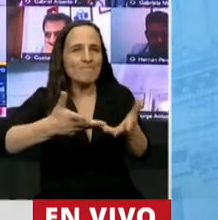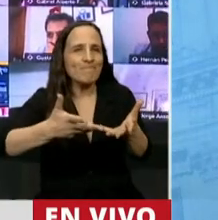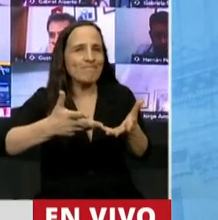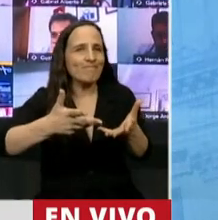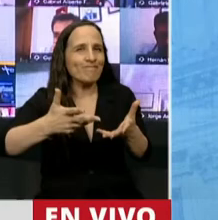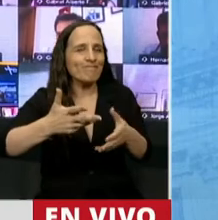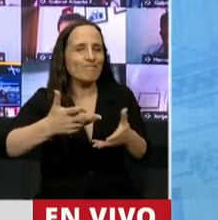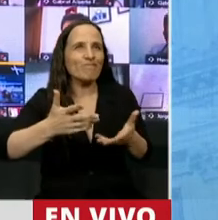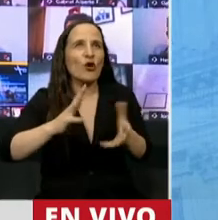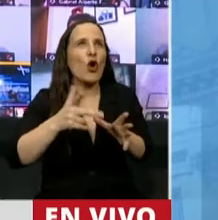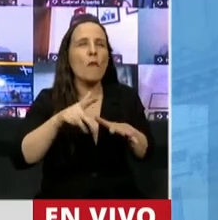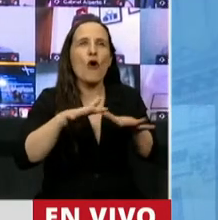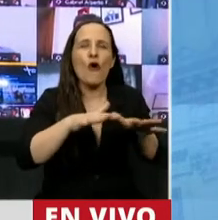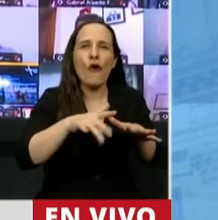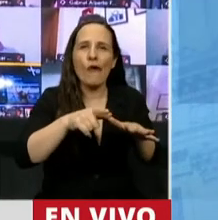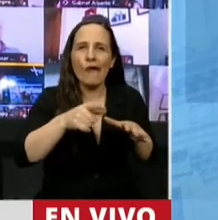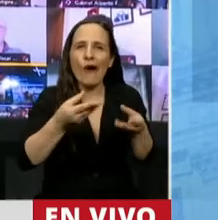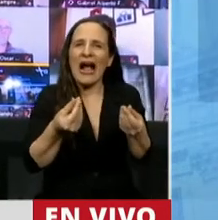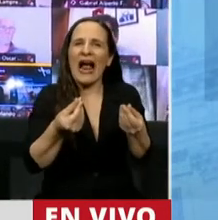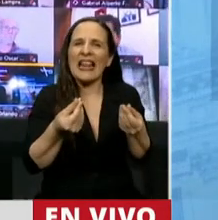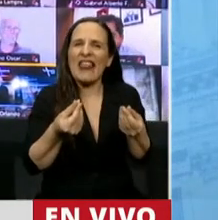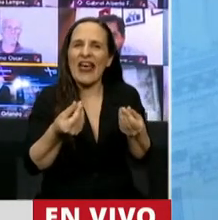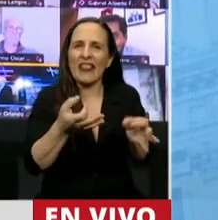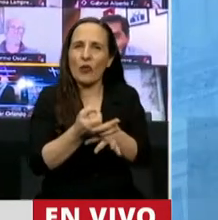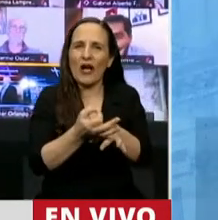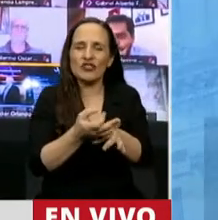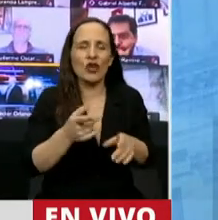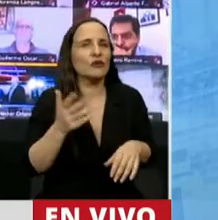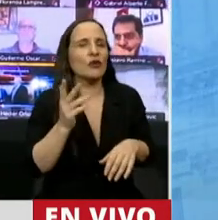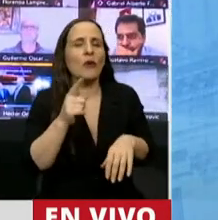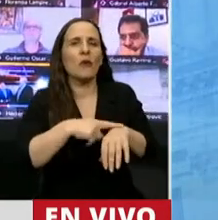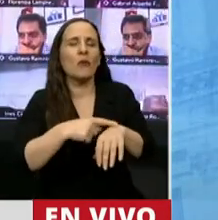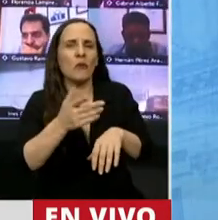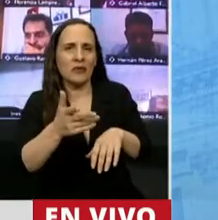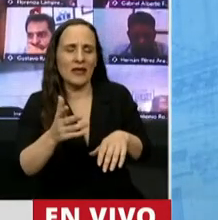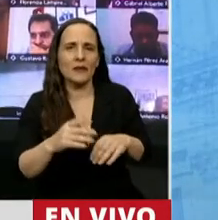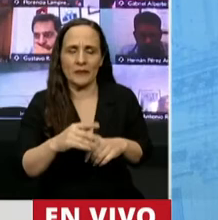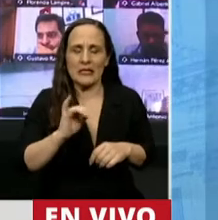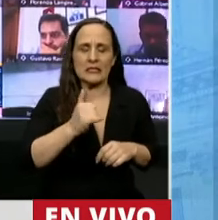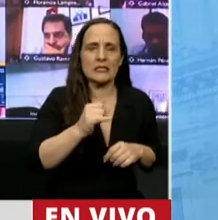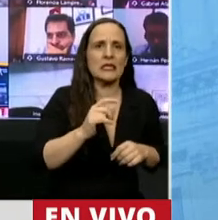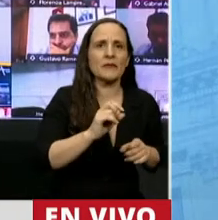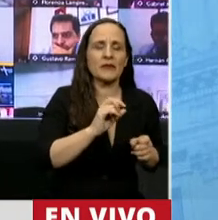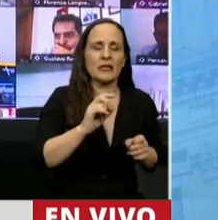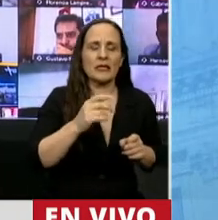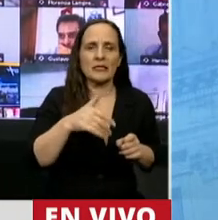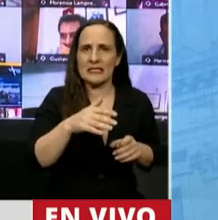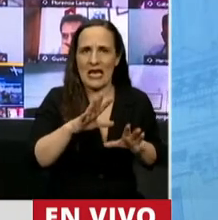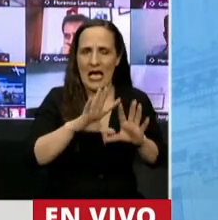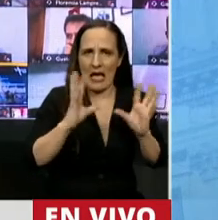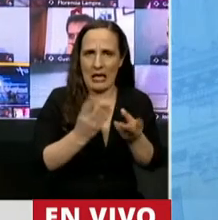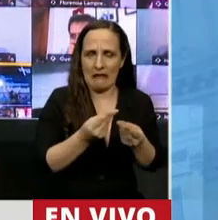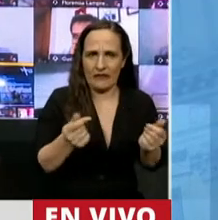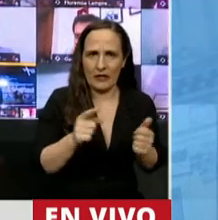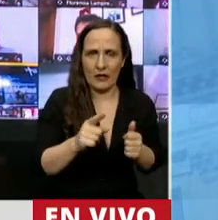caída, una decadencia de la calidad educativa. Vaya redondeando, Y con respecto al otro tema, ya voy redondeando, presidente. Ya voy